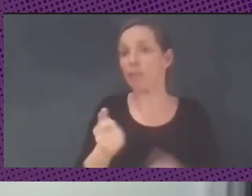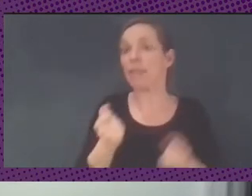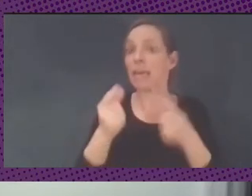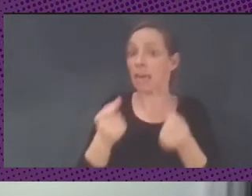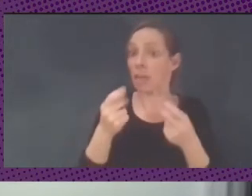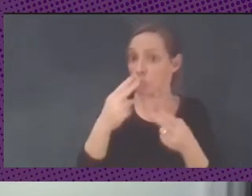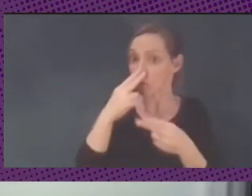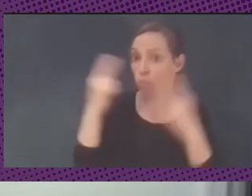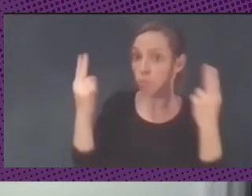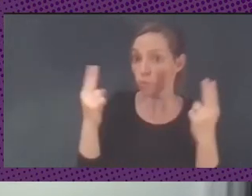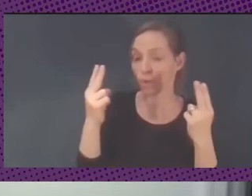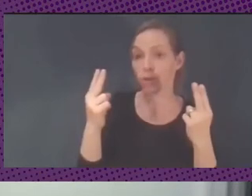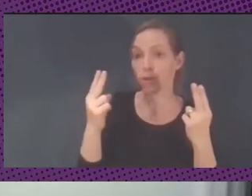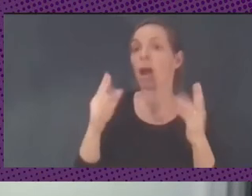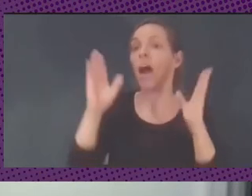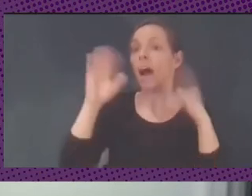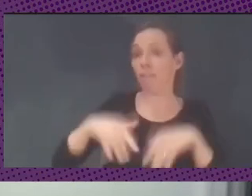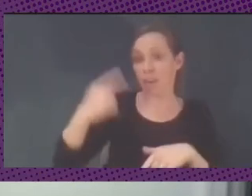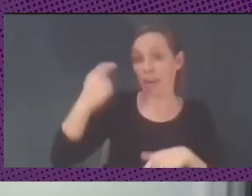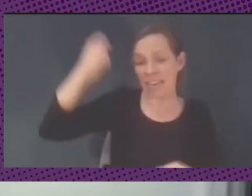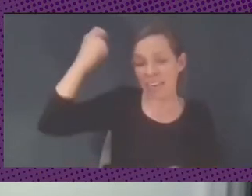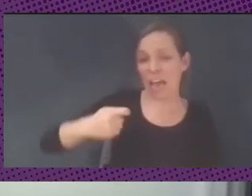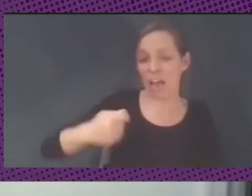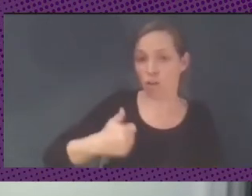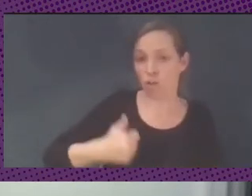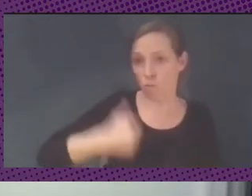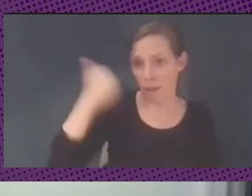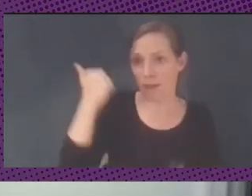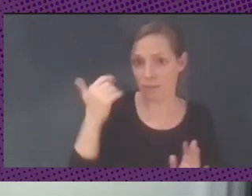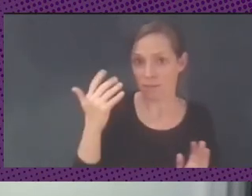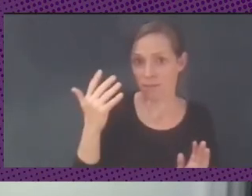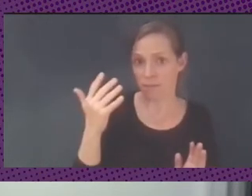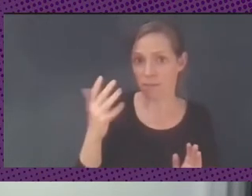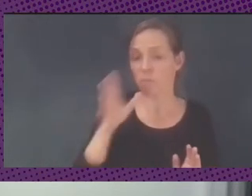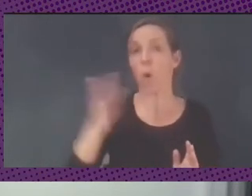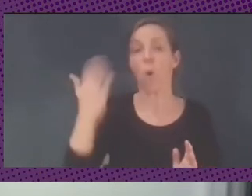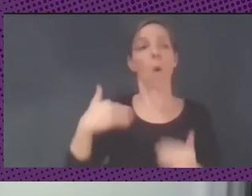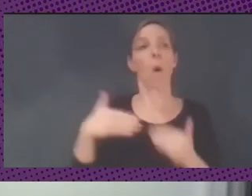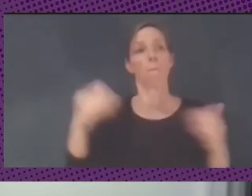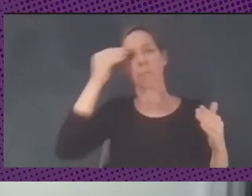es mucho más cara de lo que se asume al principio,